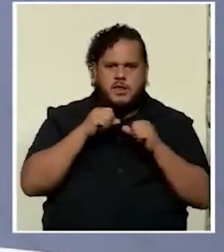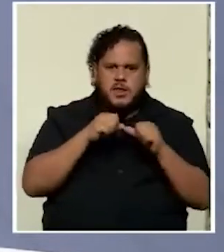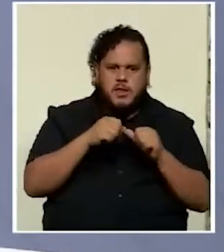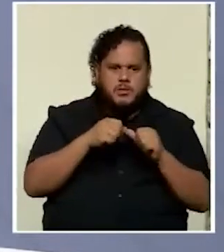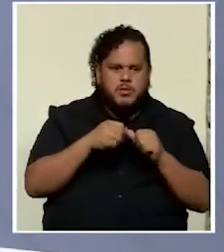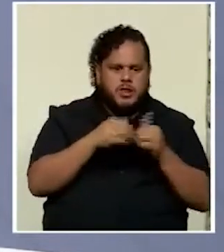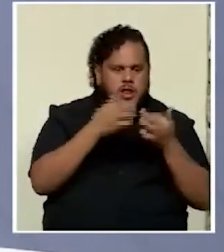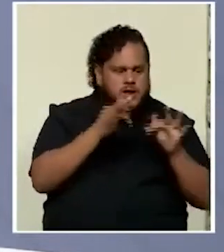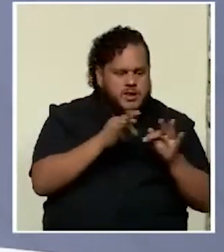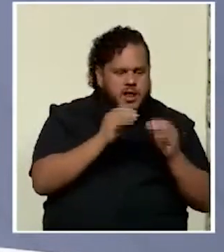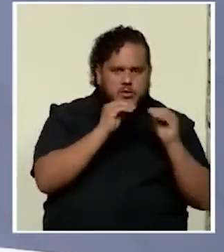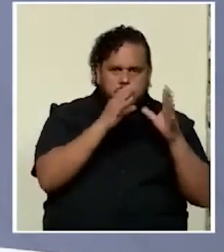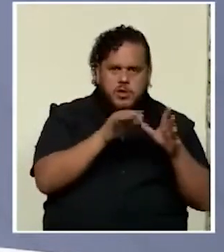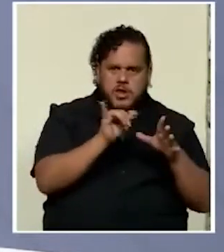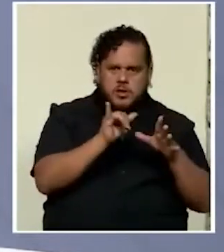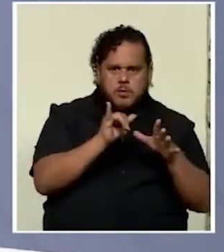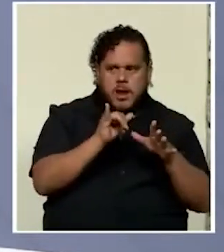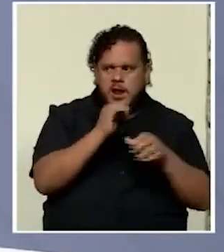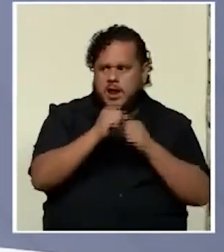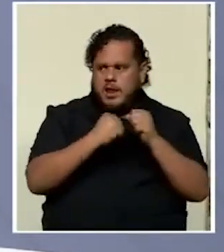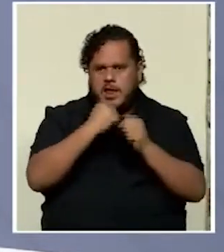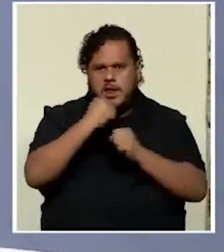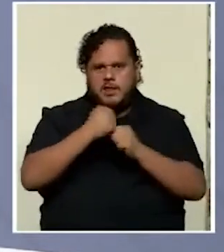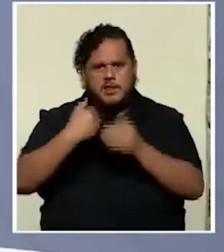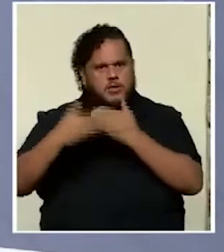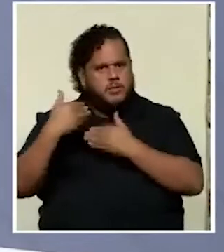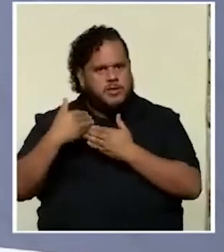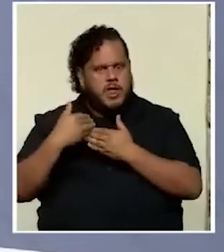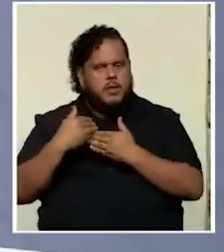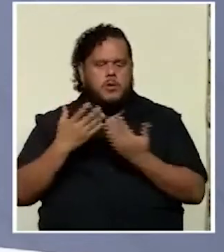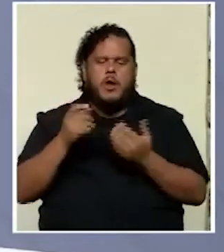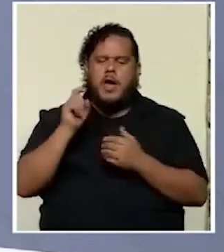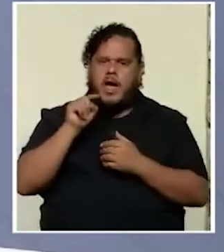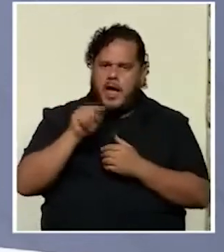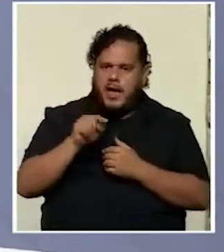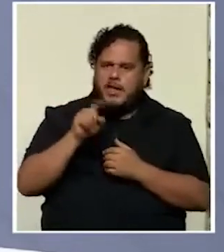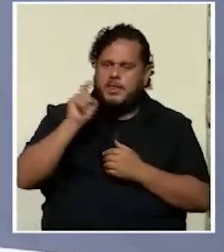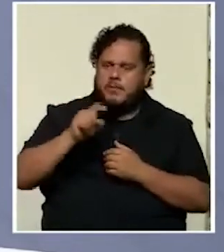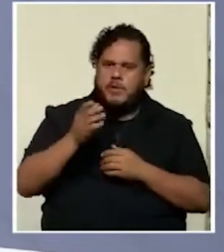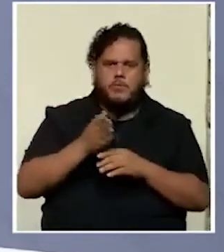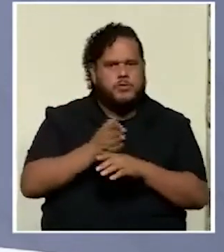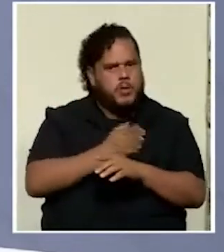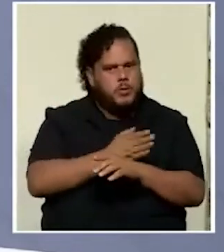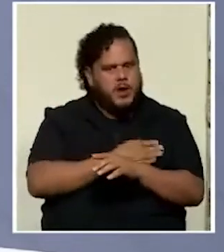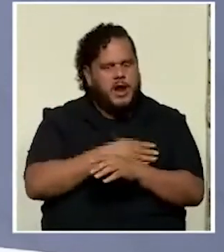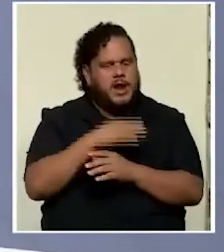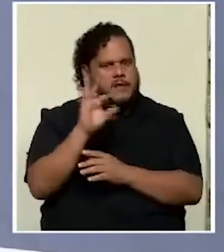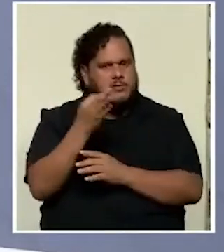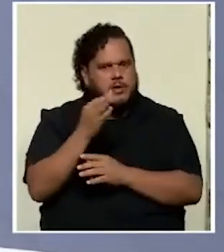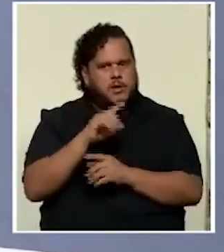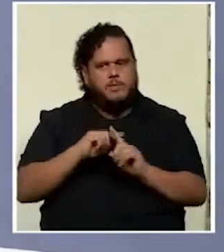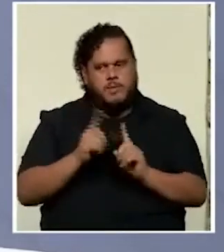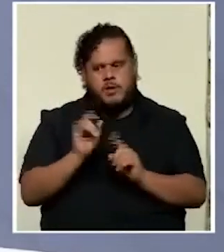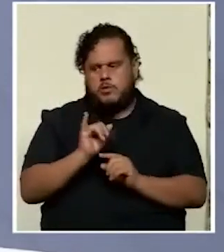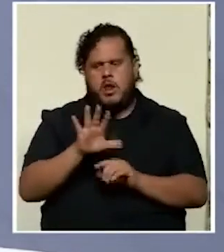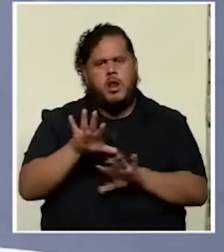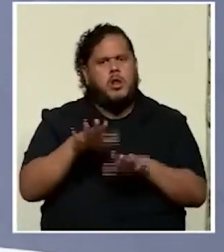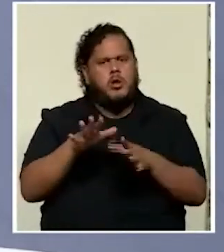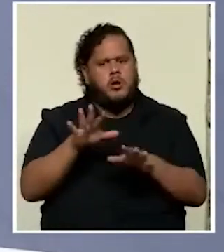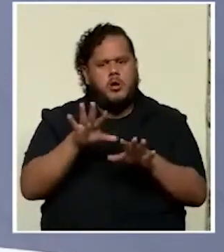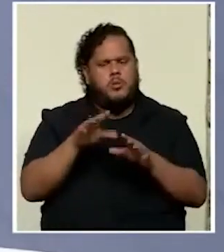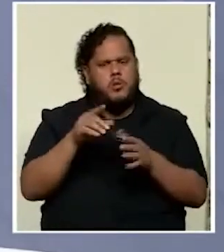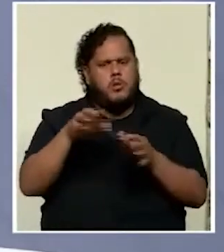ahí hay un tema de cómo mejorar la formación pero también cómo seleccionar y cómo